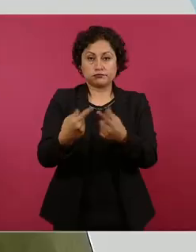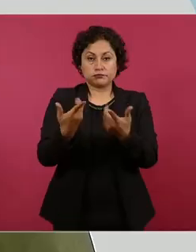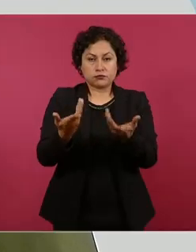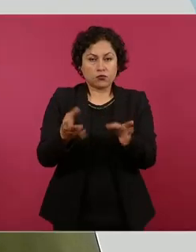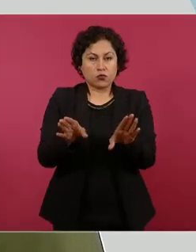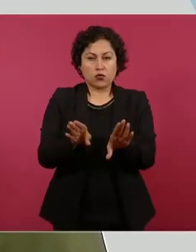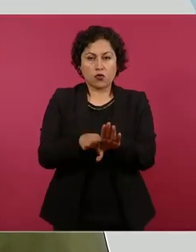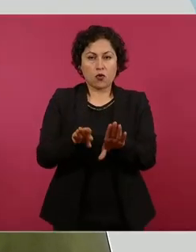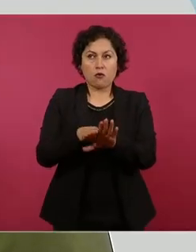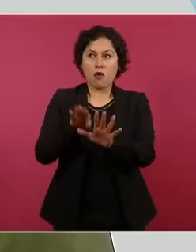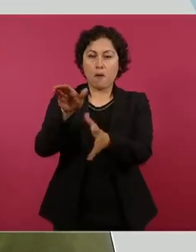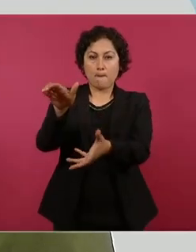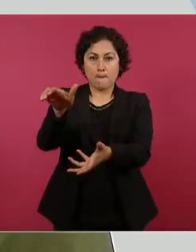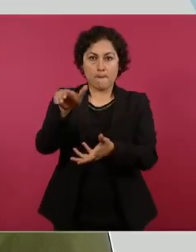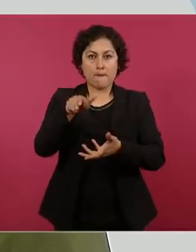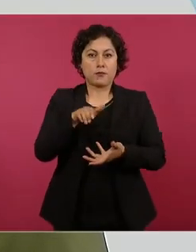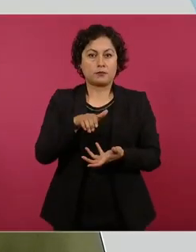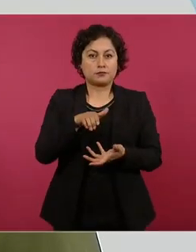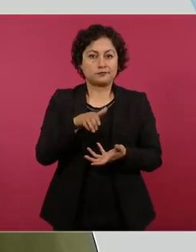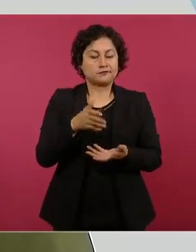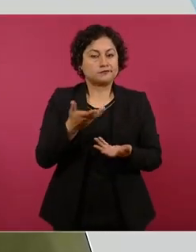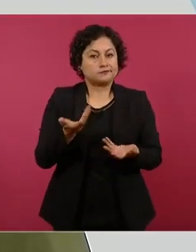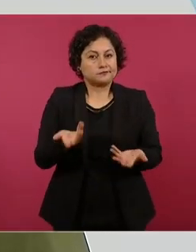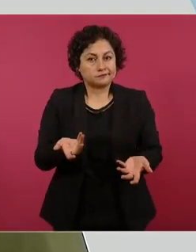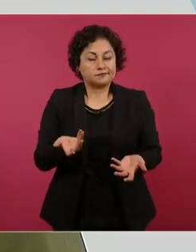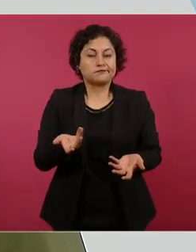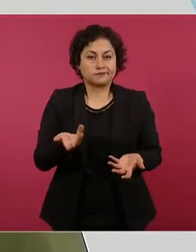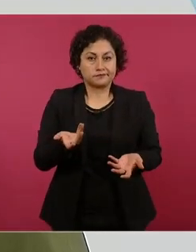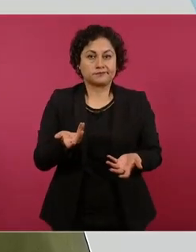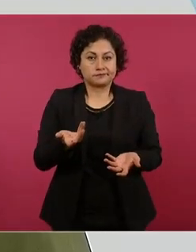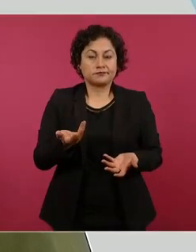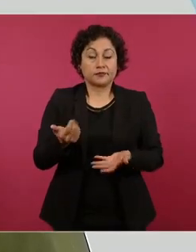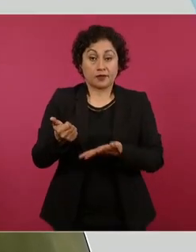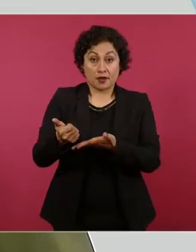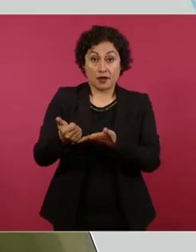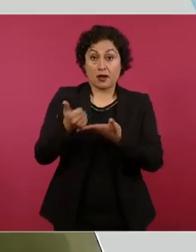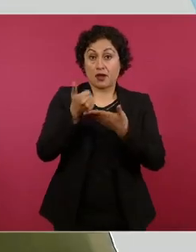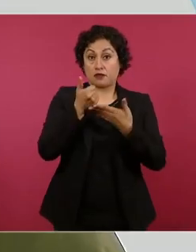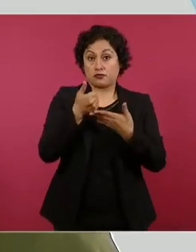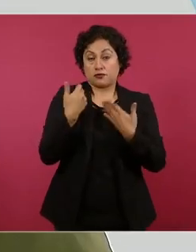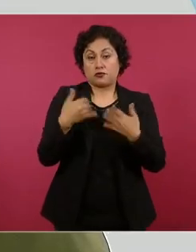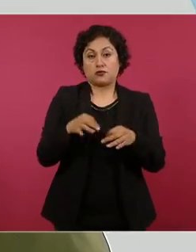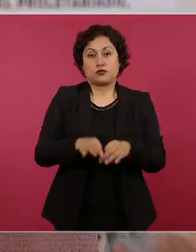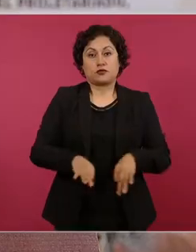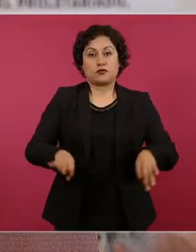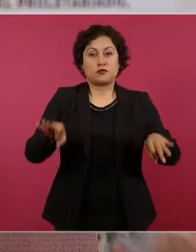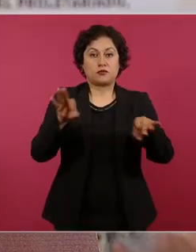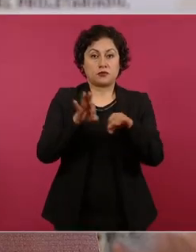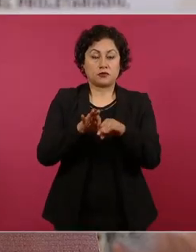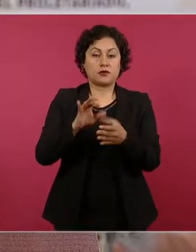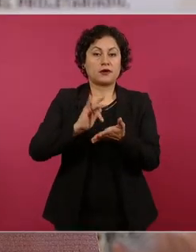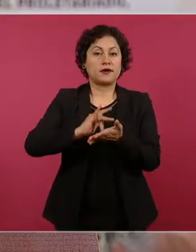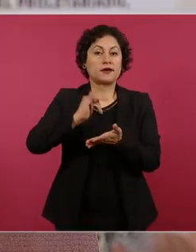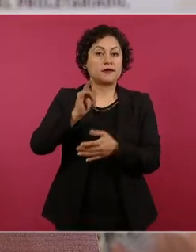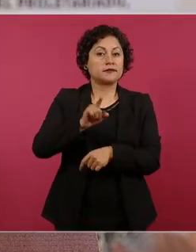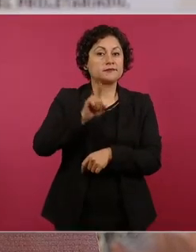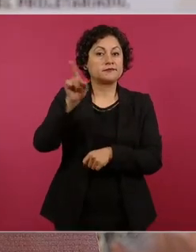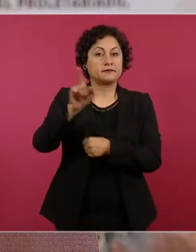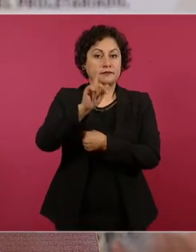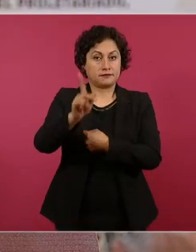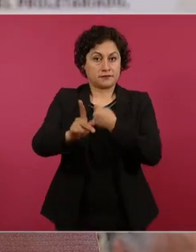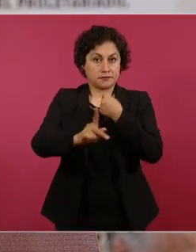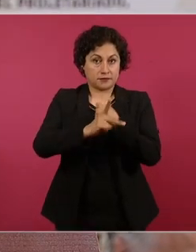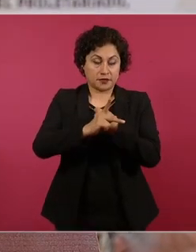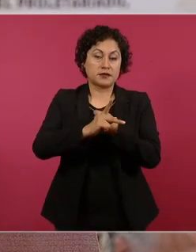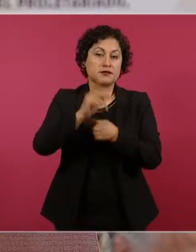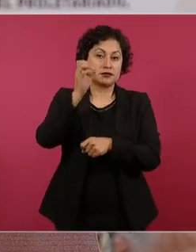fue una aportación importante de la República Popular de China y también la